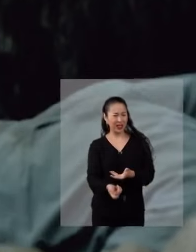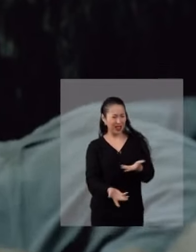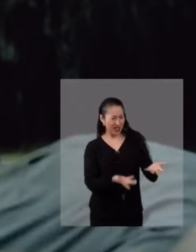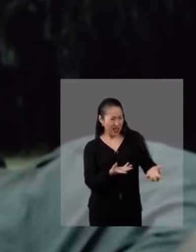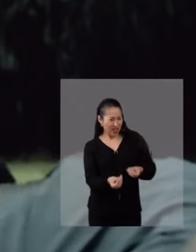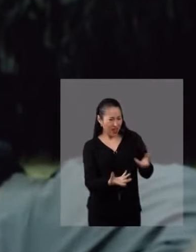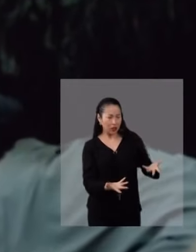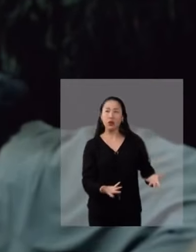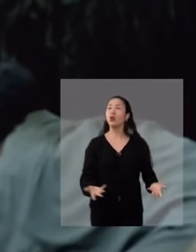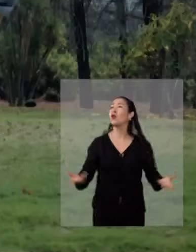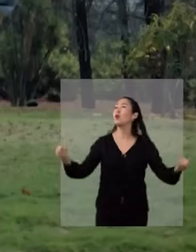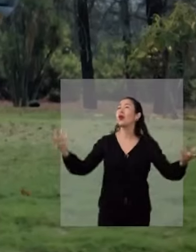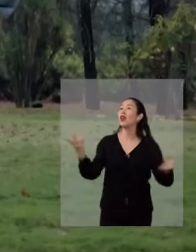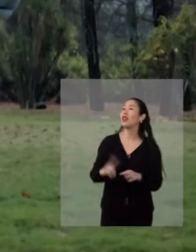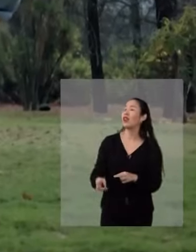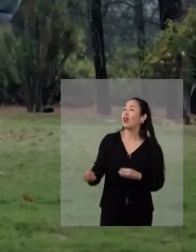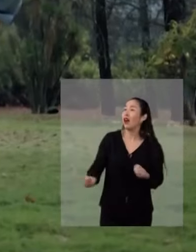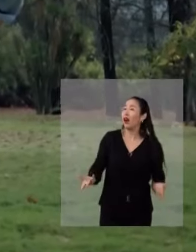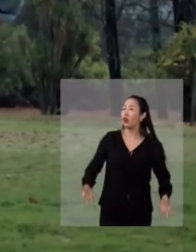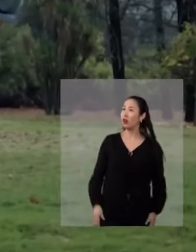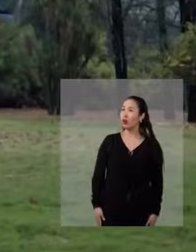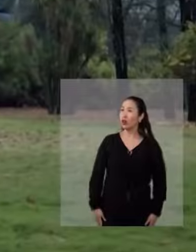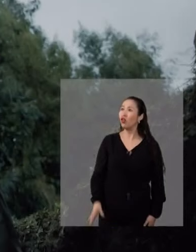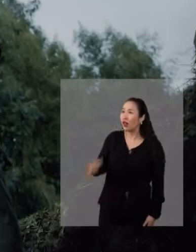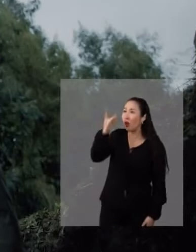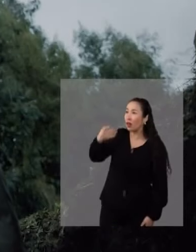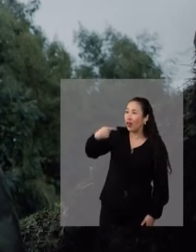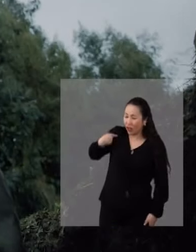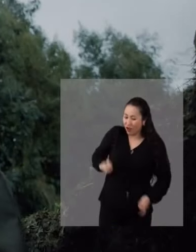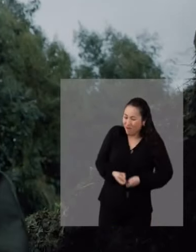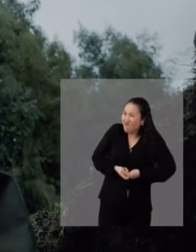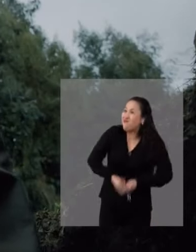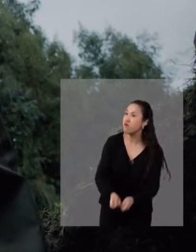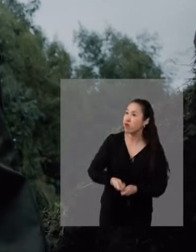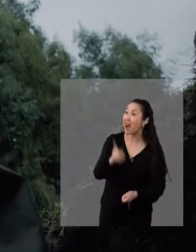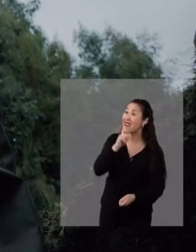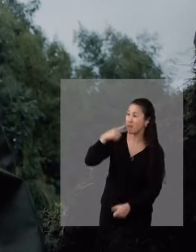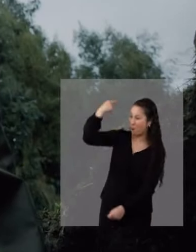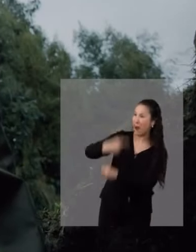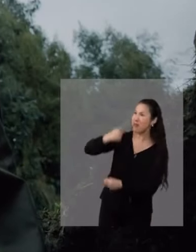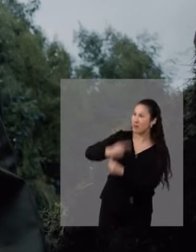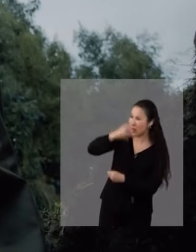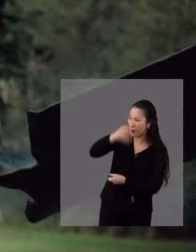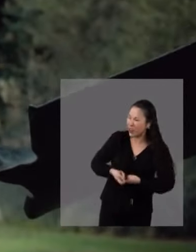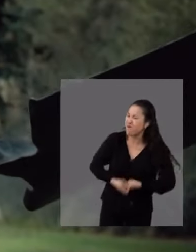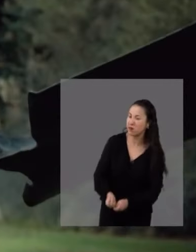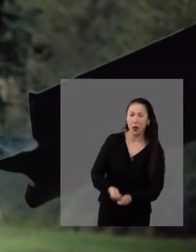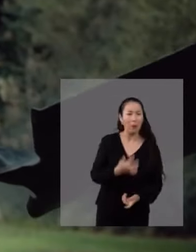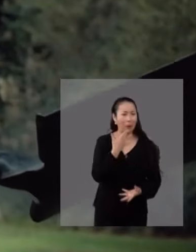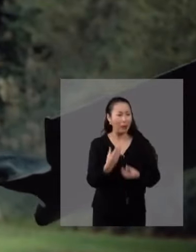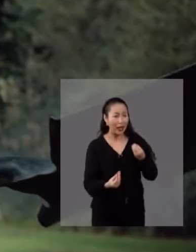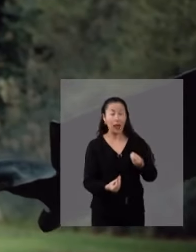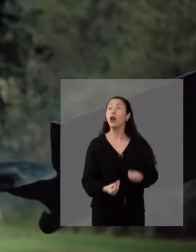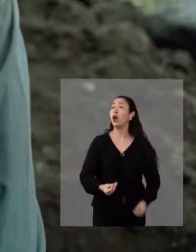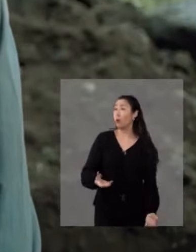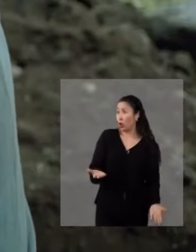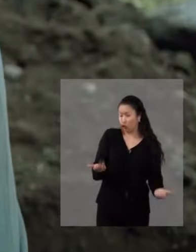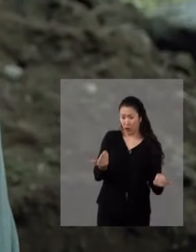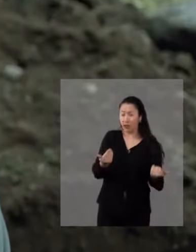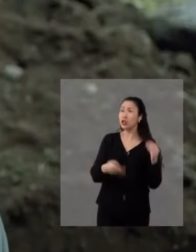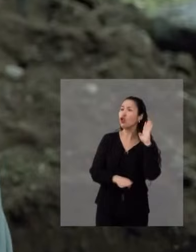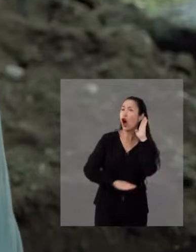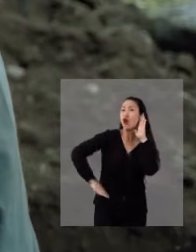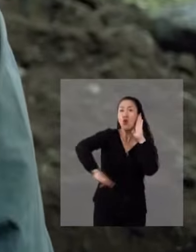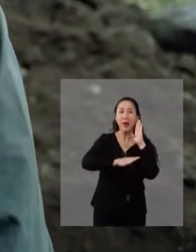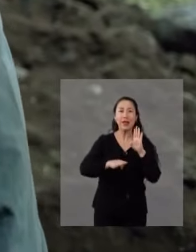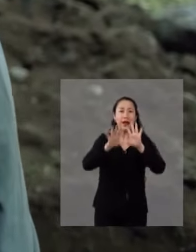¿Qué estoy haciendo? ¿Cómo que qué estoy haciendo? ¿No te das cuenta que estoy desenterrando al dictador? ¿Y por qué lo estás haciendo? Cuando quiero